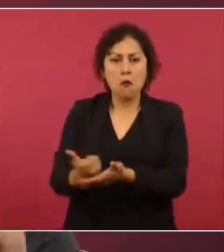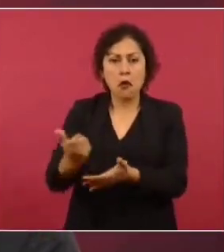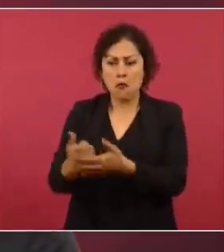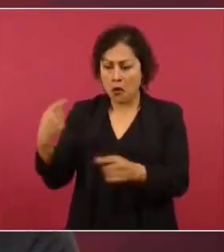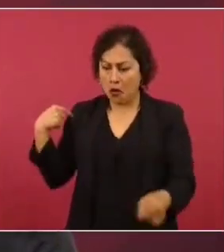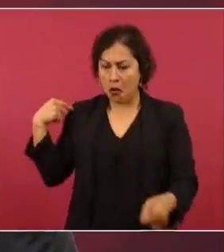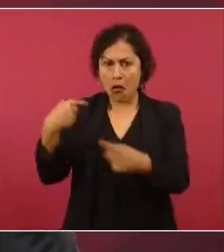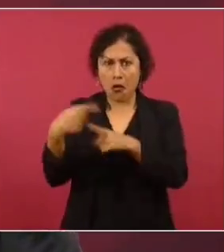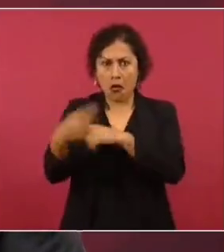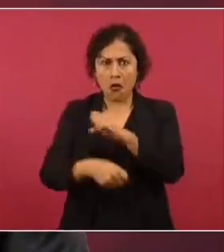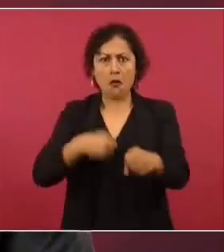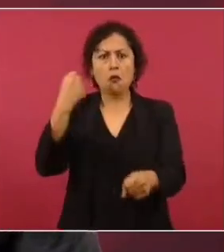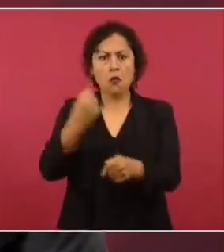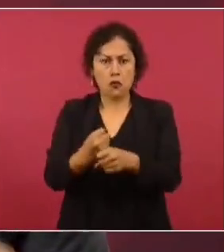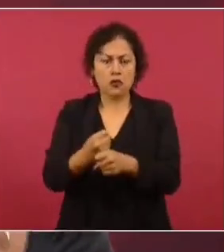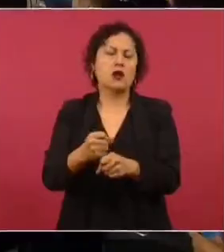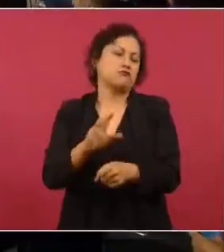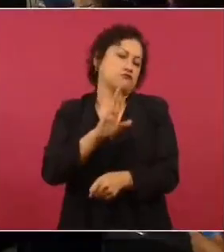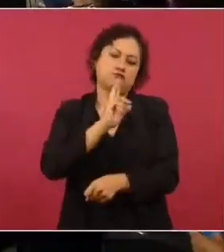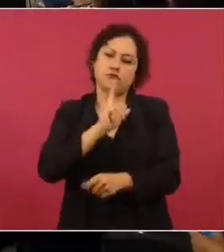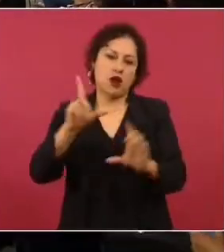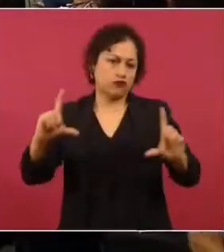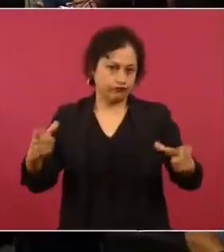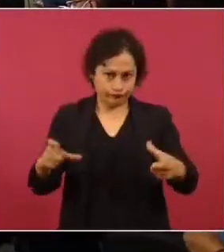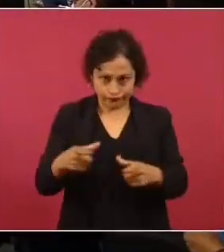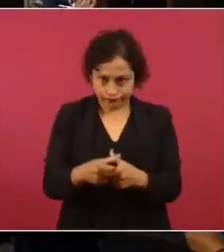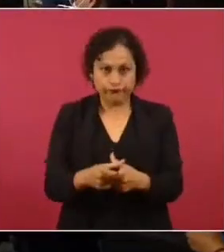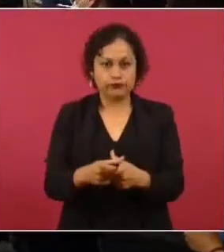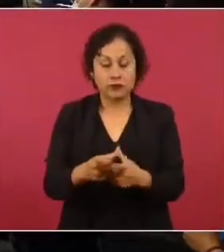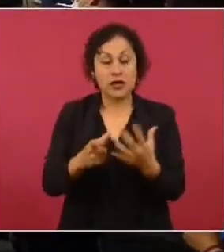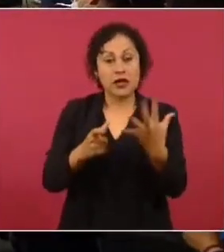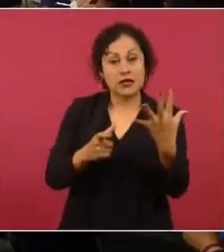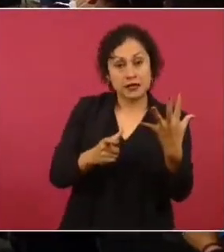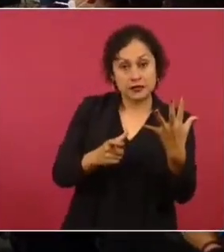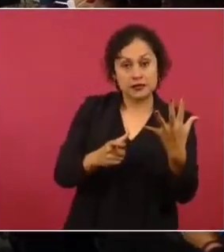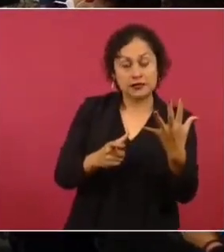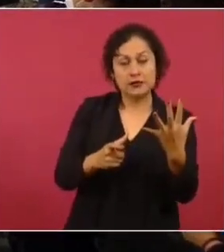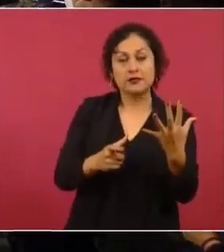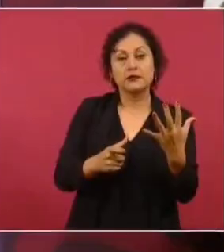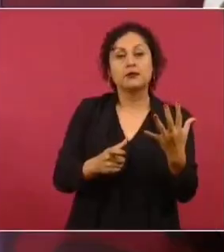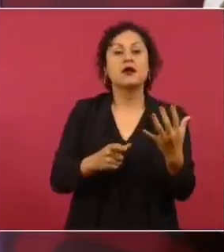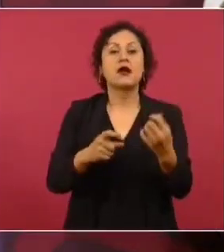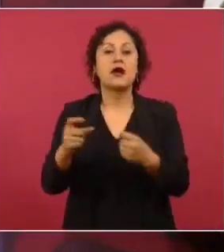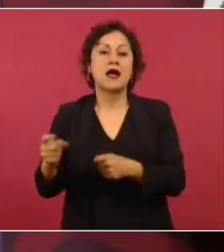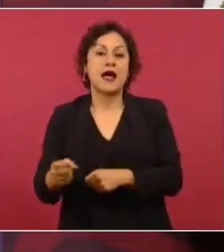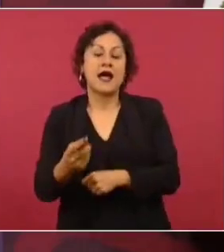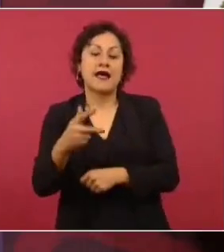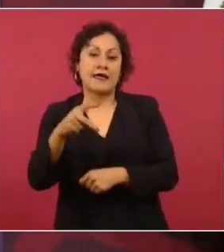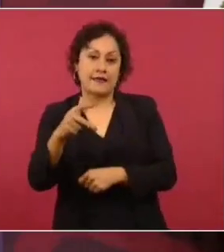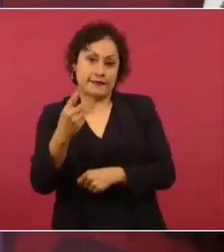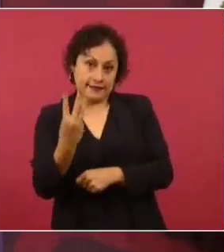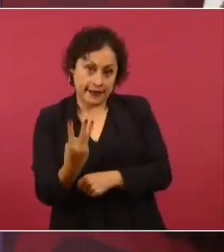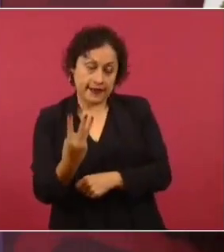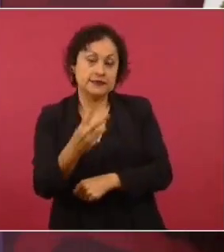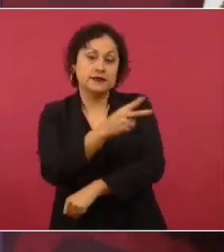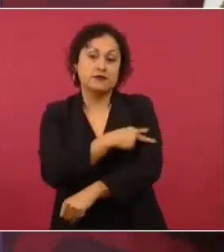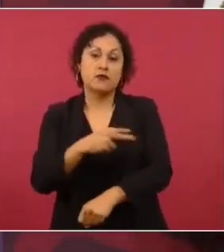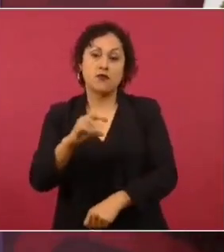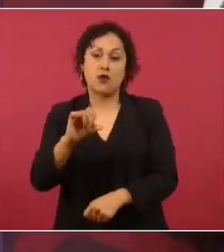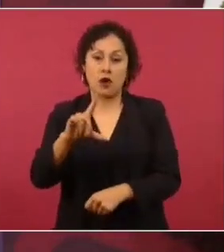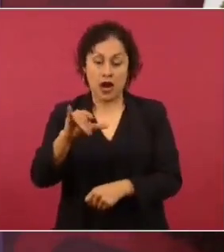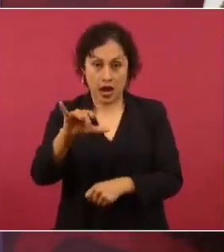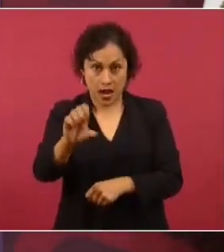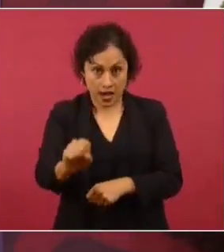reduce, en el caso de las juntas locales, de cinco a tres vocales. Cada uno de esos vocales tiene